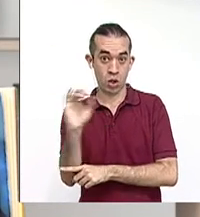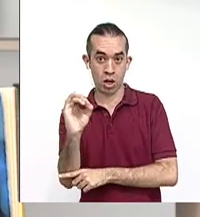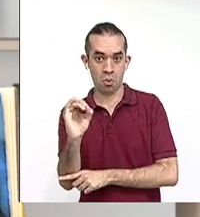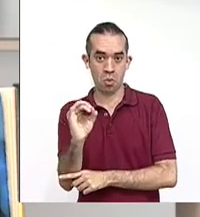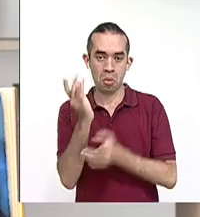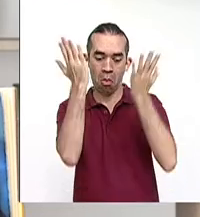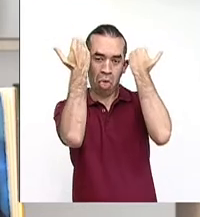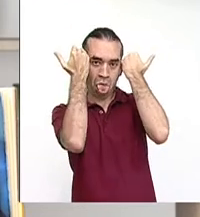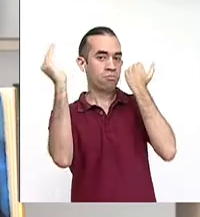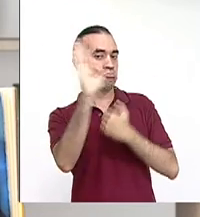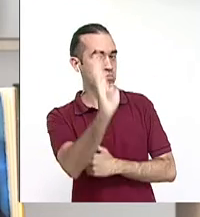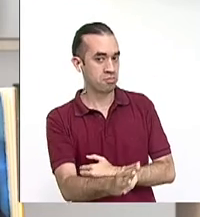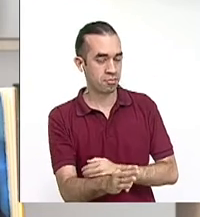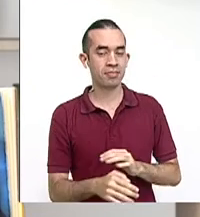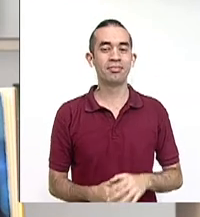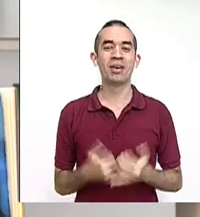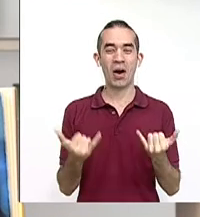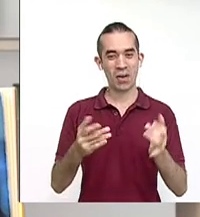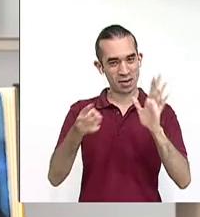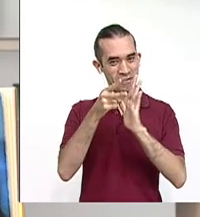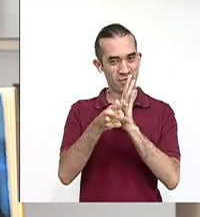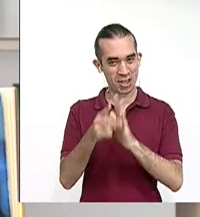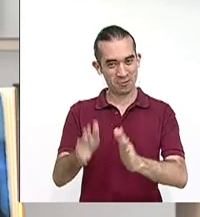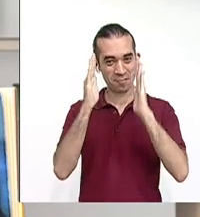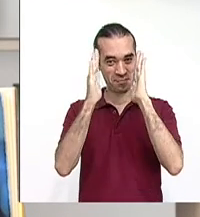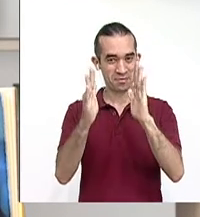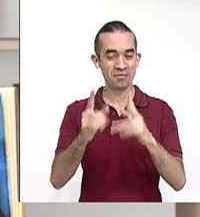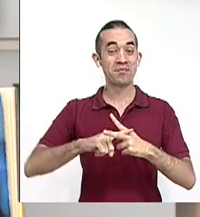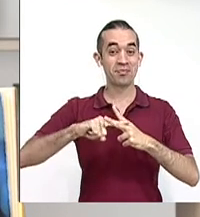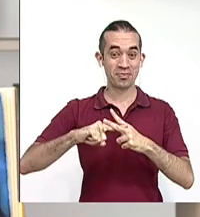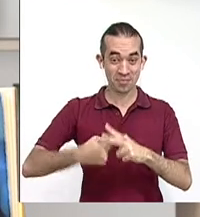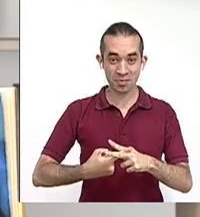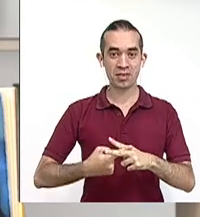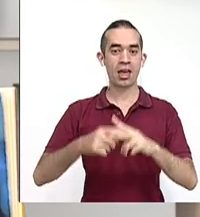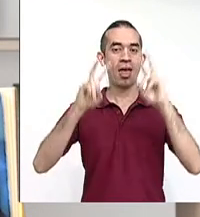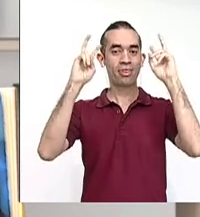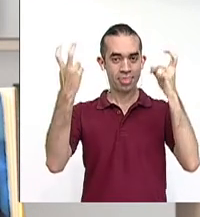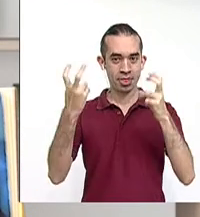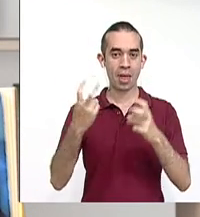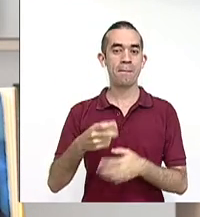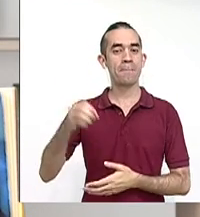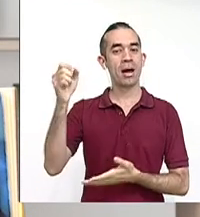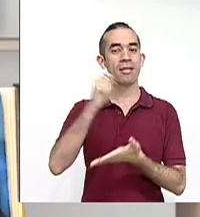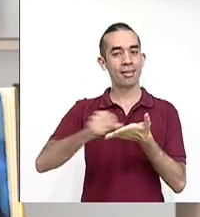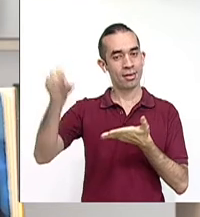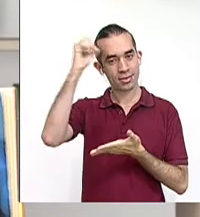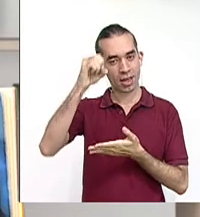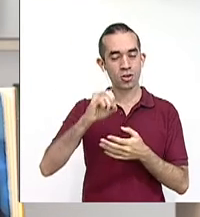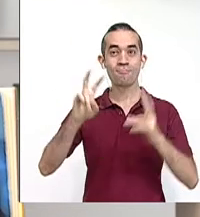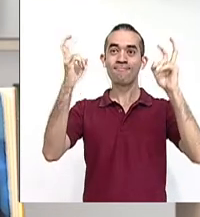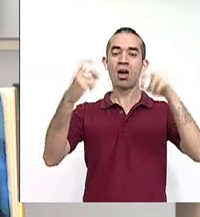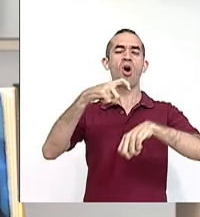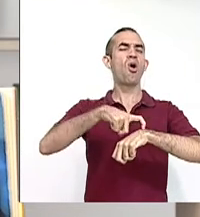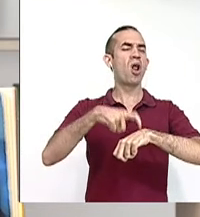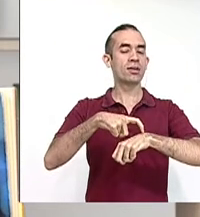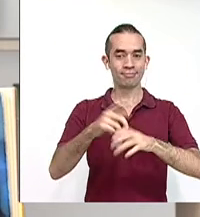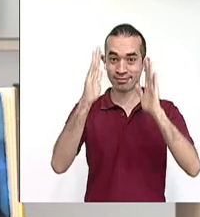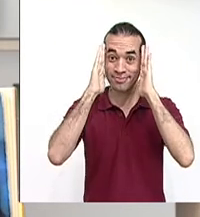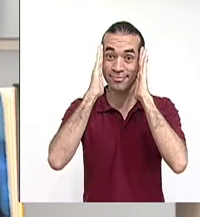con atención este video para introducir nuestro tema del ensayo que ahora es. Prestemos mucha atención.